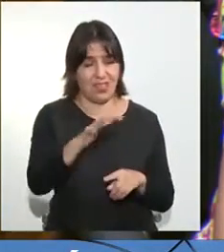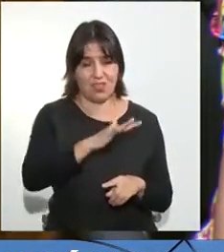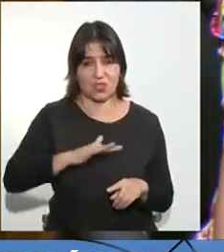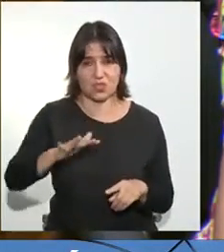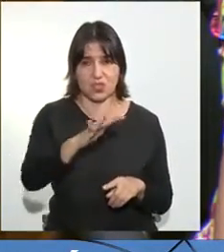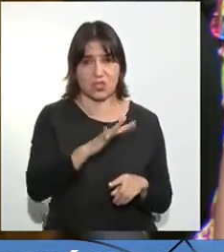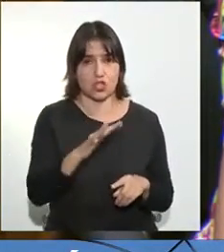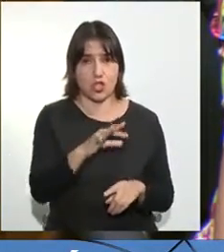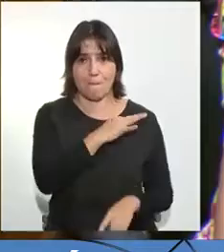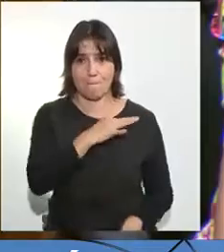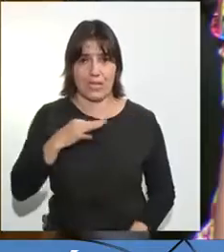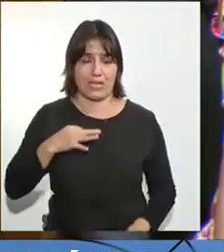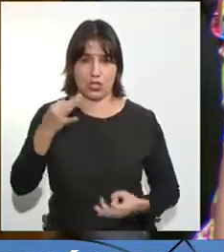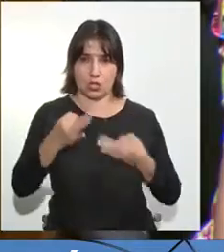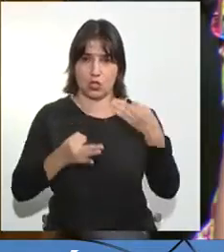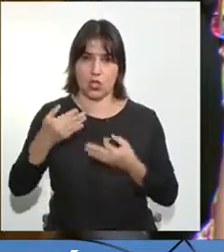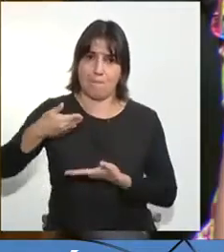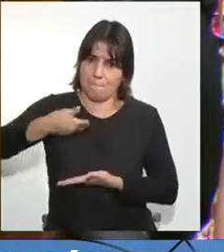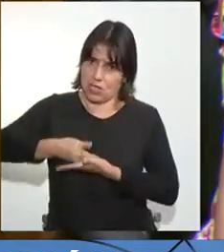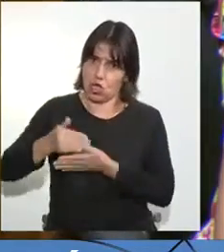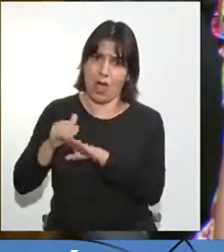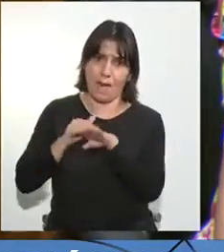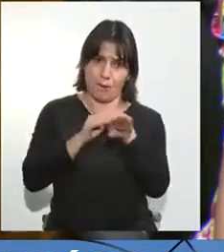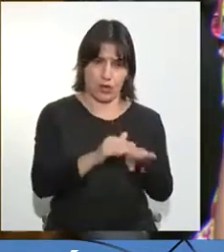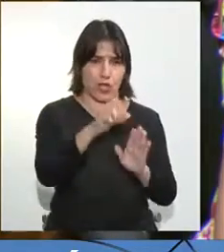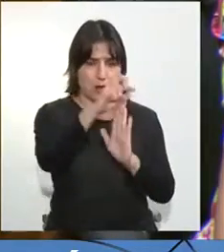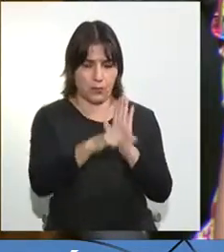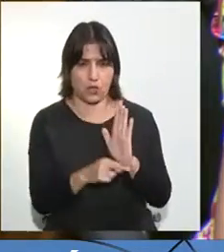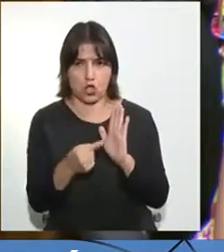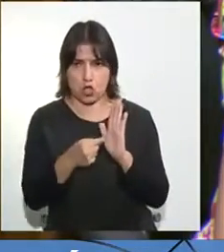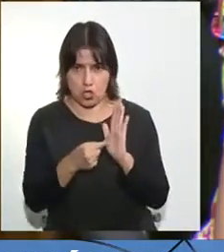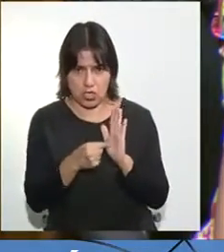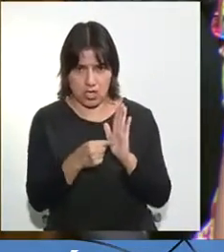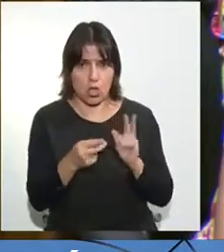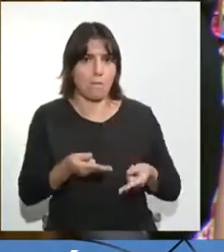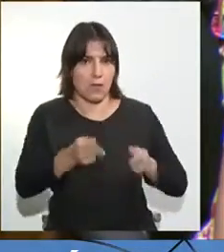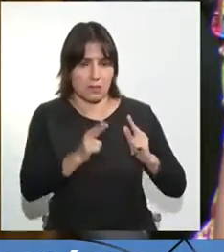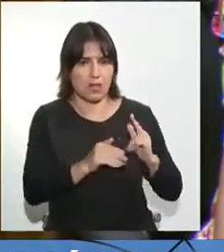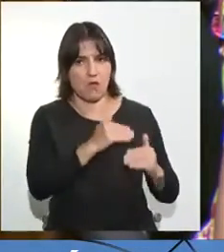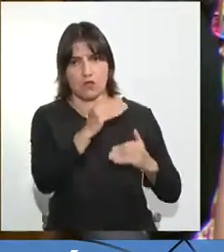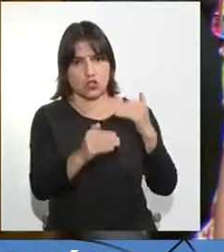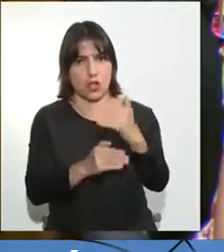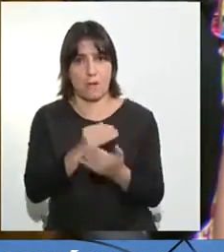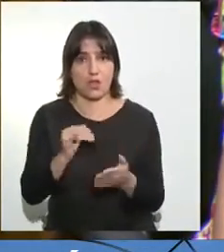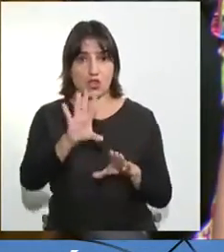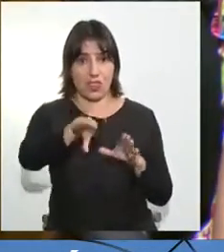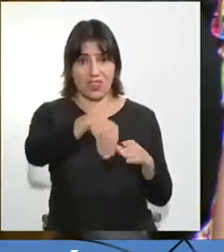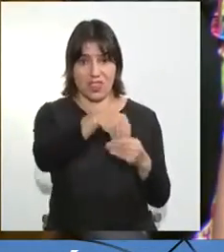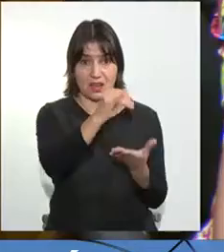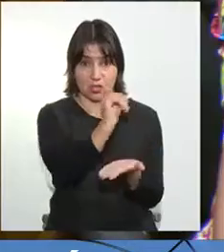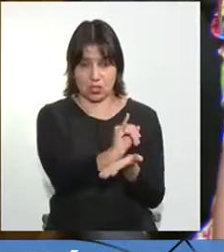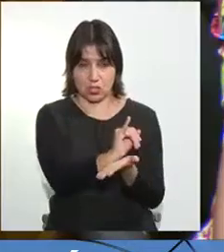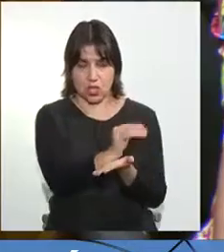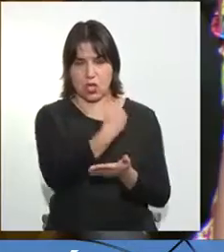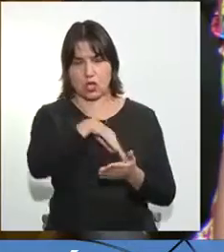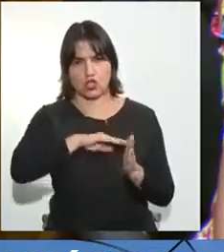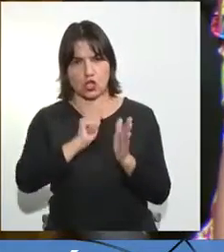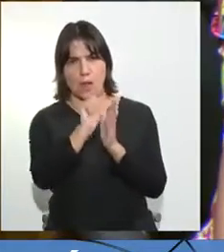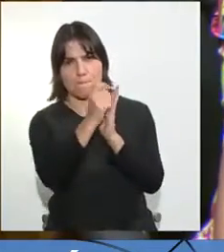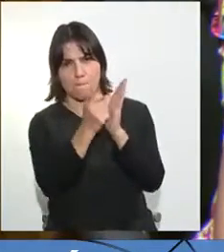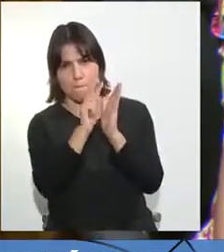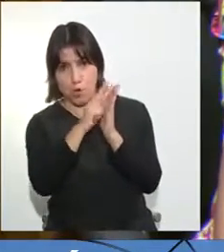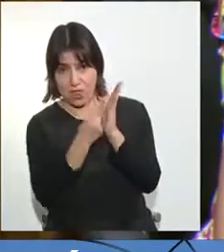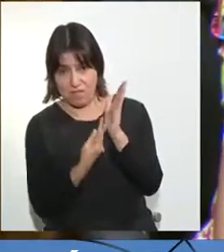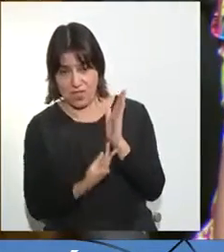Justicia ha pedido que apoyemos esta facultad para facilitar el funcionamiento institucional, así como nosotros hemos modificado nuestras normas para